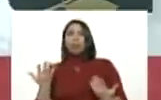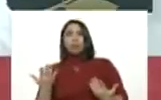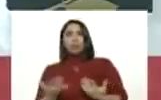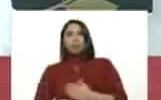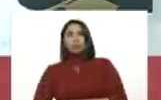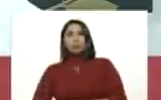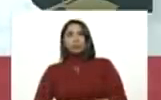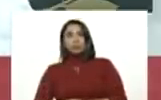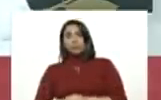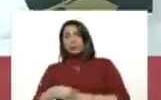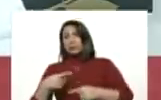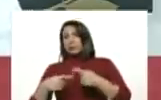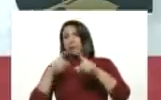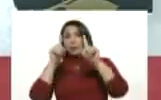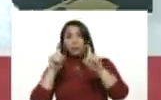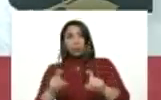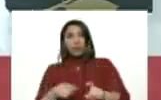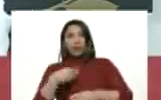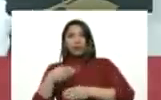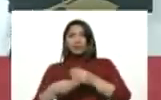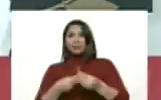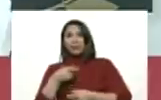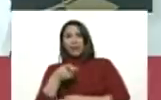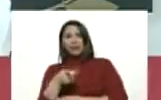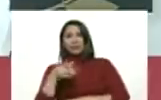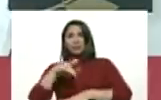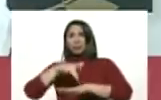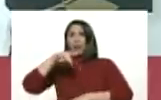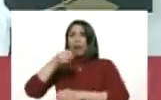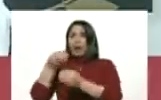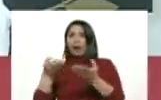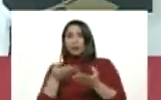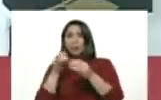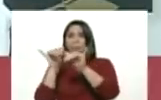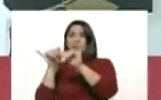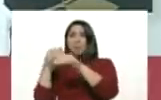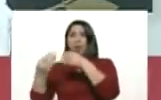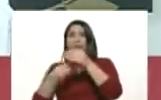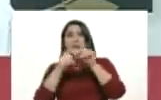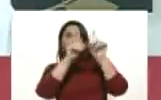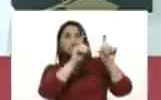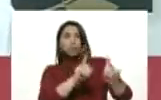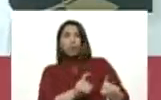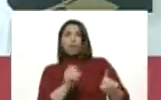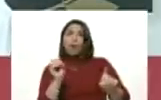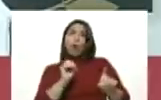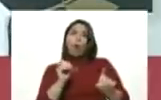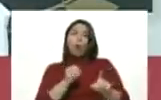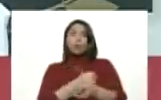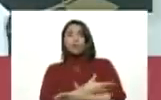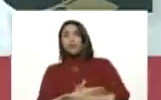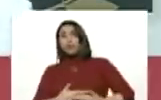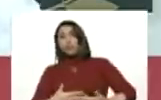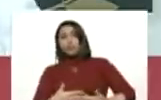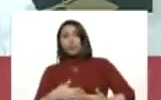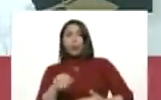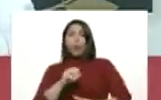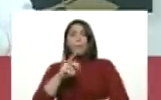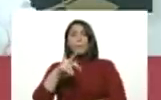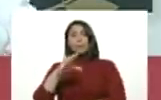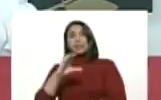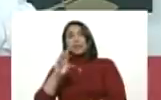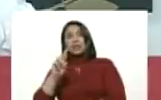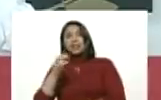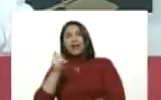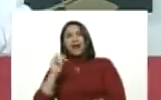Cada prueba que se va a hacer, estos casos se dan porque les toca a ellos hacer las pruebas o de sangre o moleculares y entran